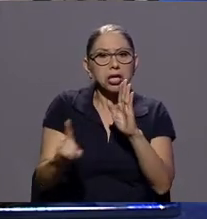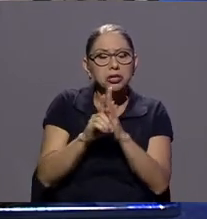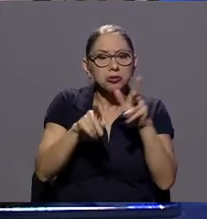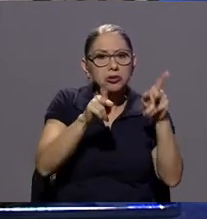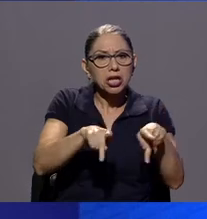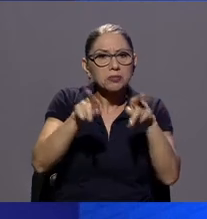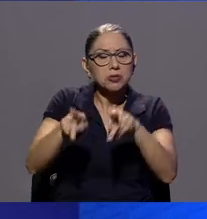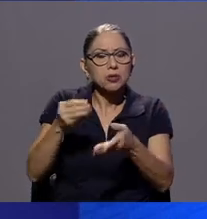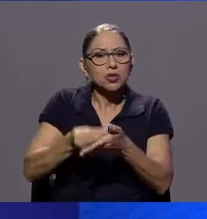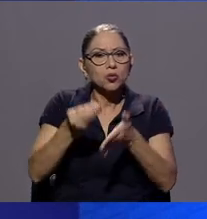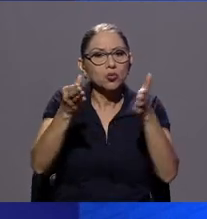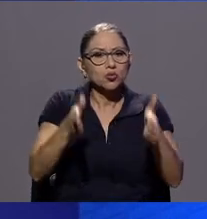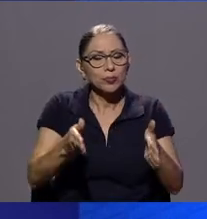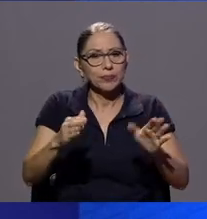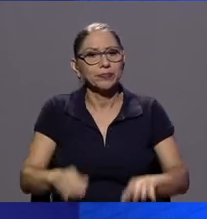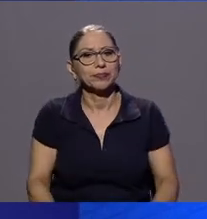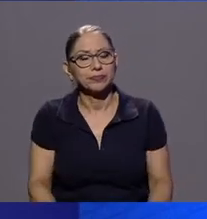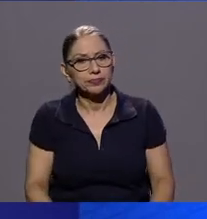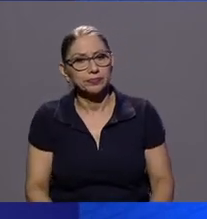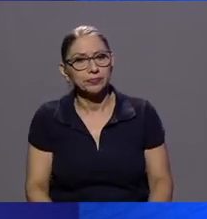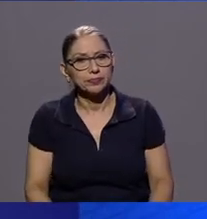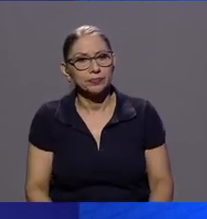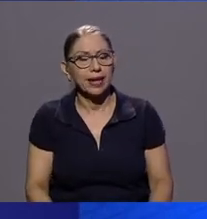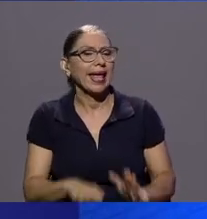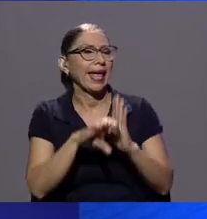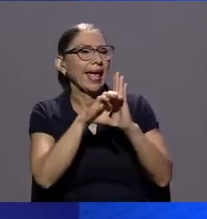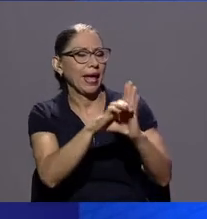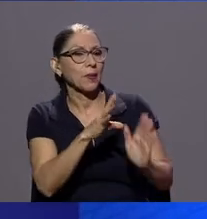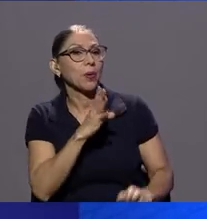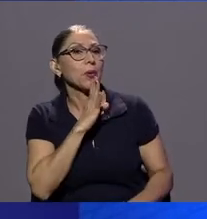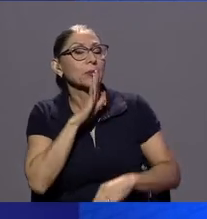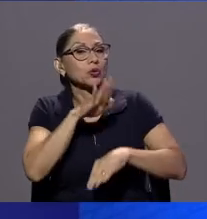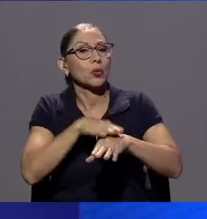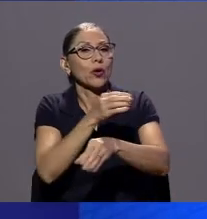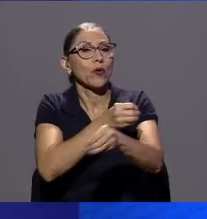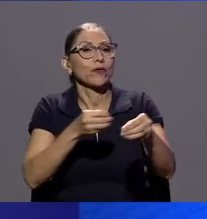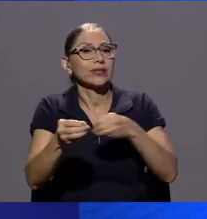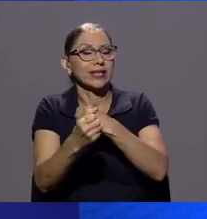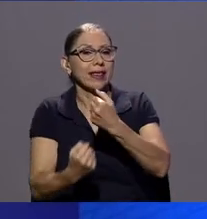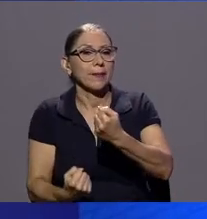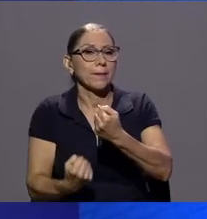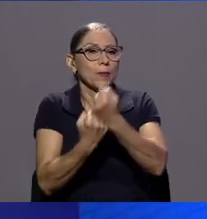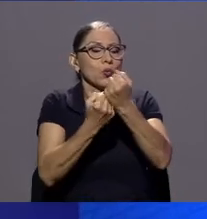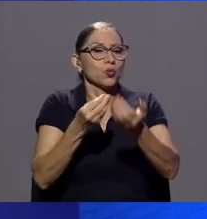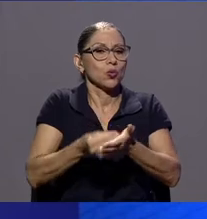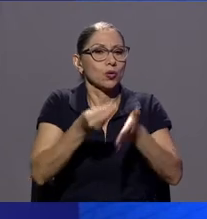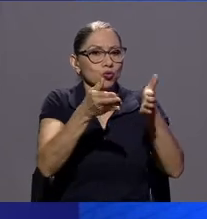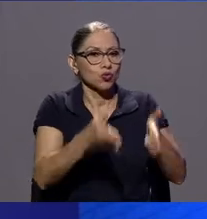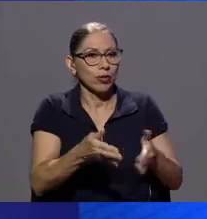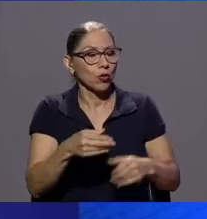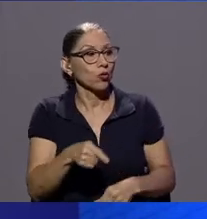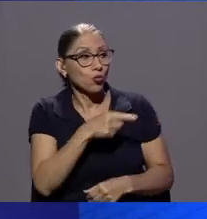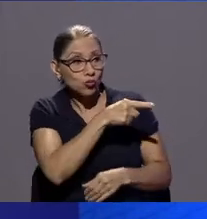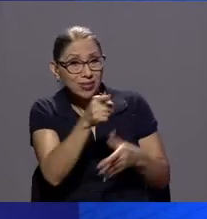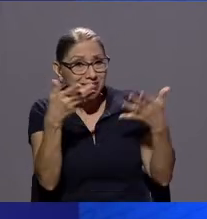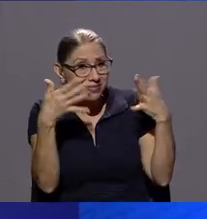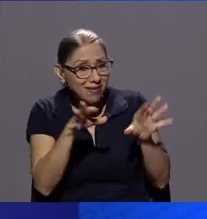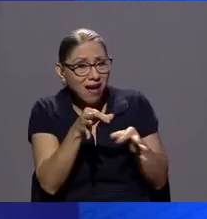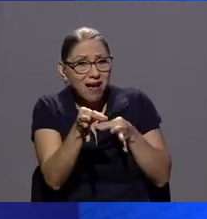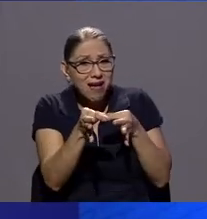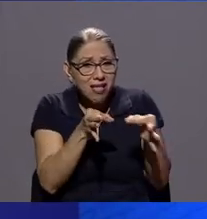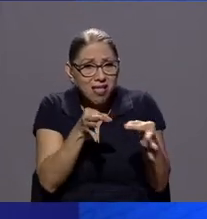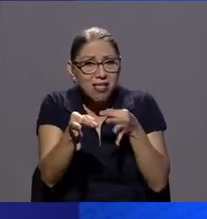personas consumidoras hablemos por ejemplo de la oficina de apoyo al consumidor que ustedes han explicado en